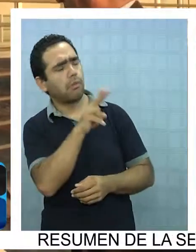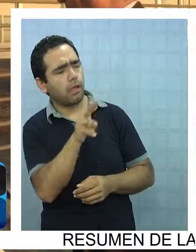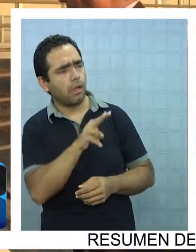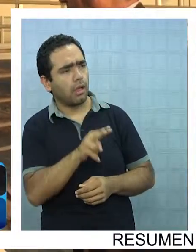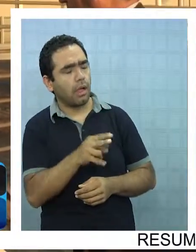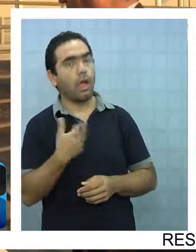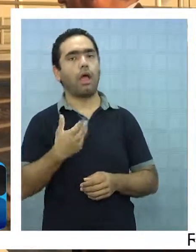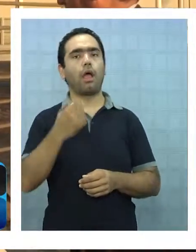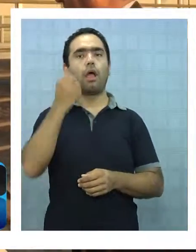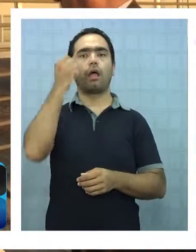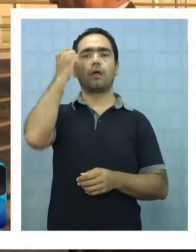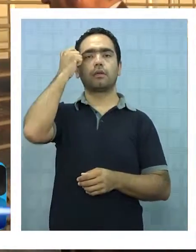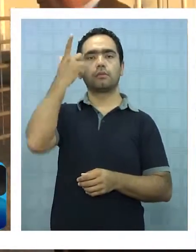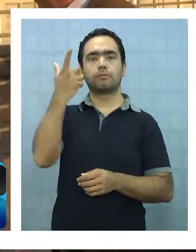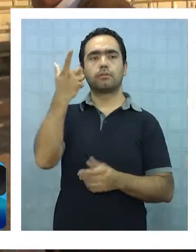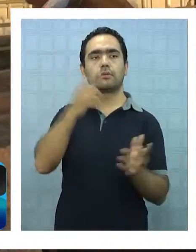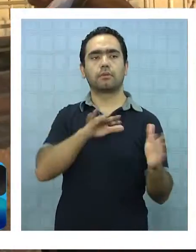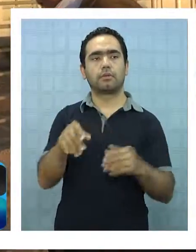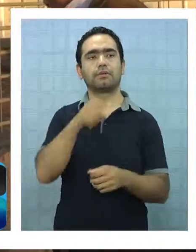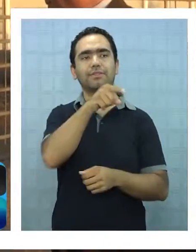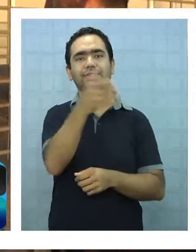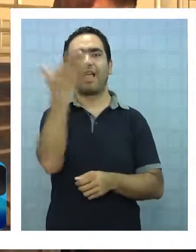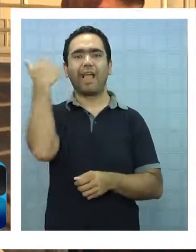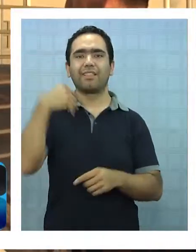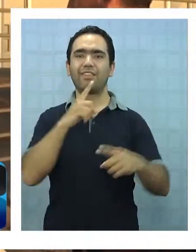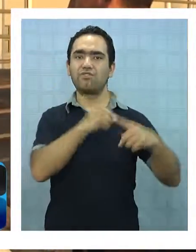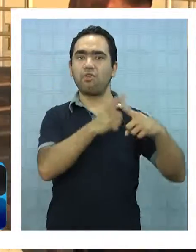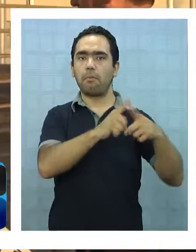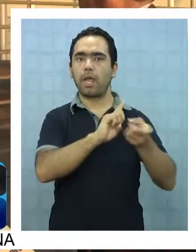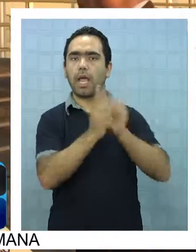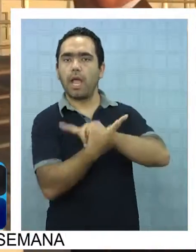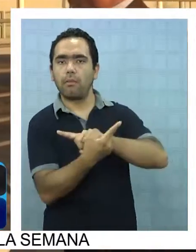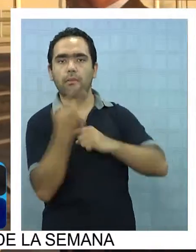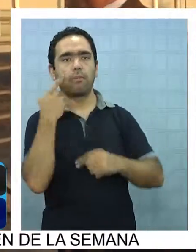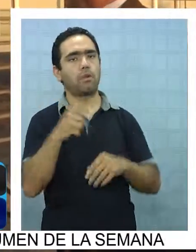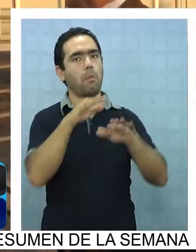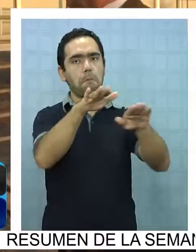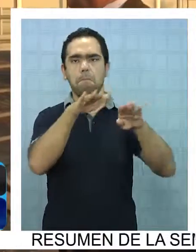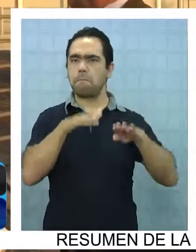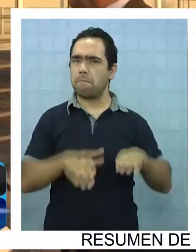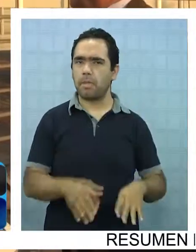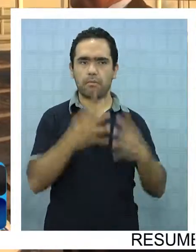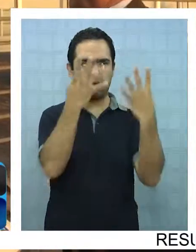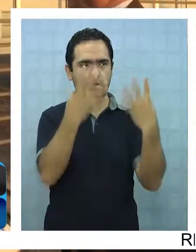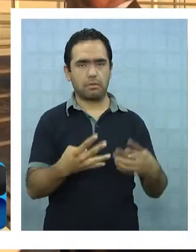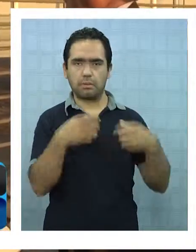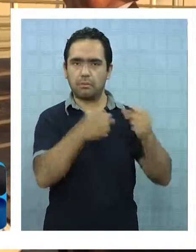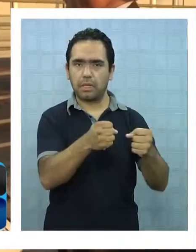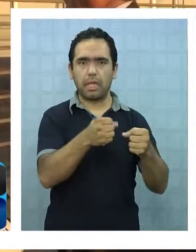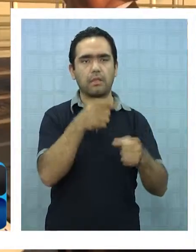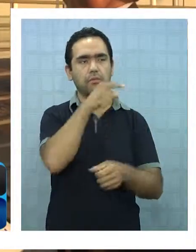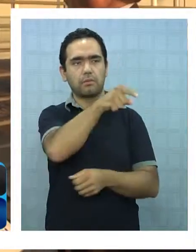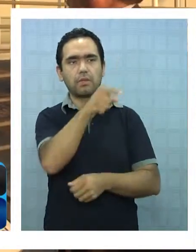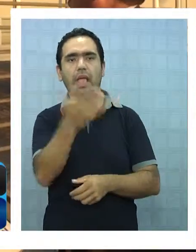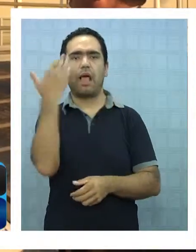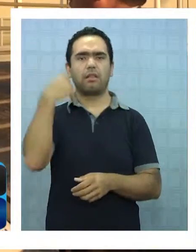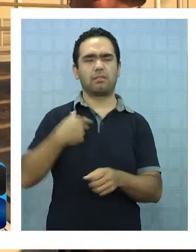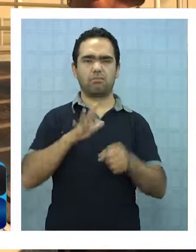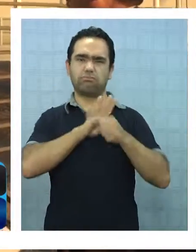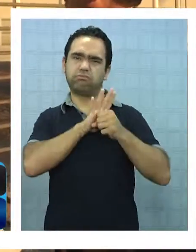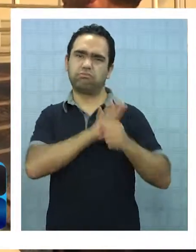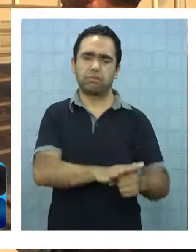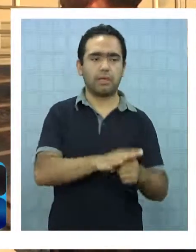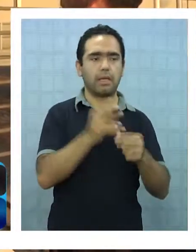de telecomunicaciones y aunque le cambie el nombre va a seguir siendo el regimiento de telecomunicaciones, donde se torturó, se masacró, se hizo